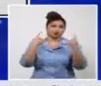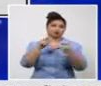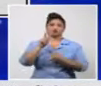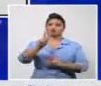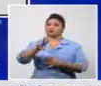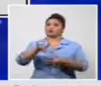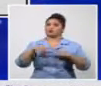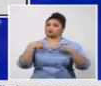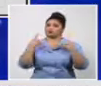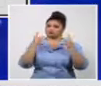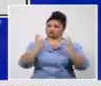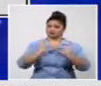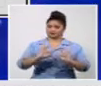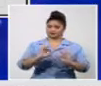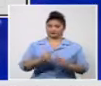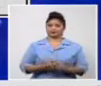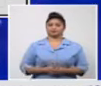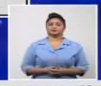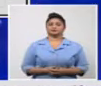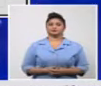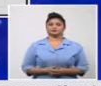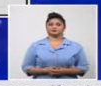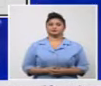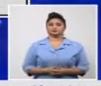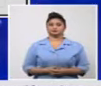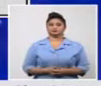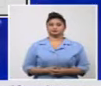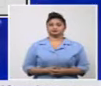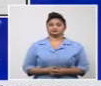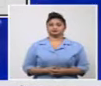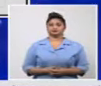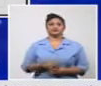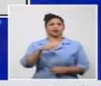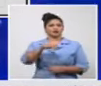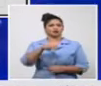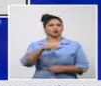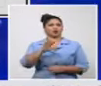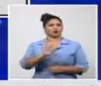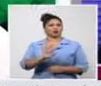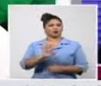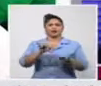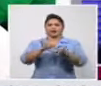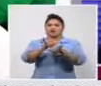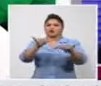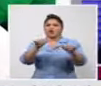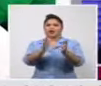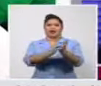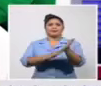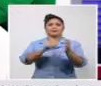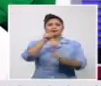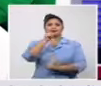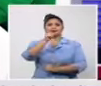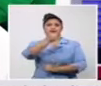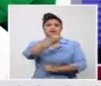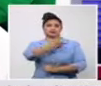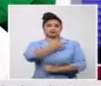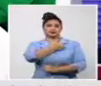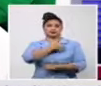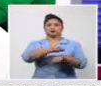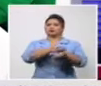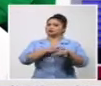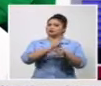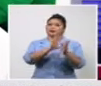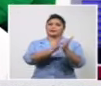de mantenerse pues tendríamos una cifra similar a la del mes de diciembre a la del mes de enero que estamos